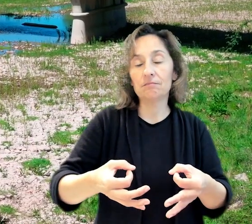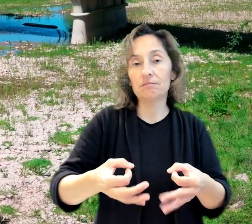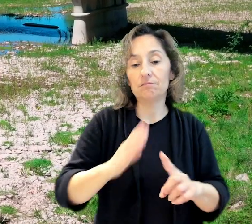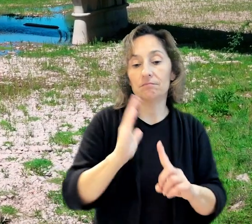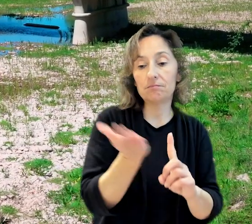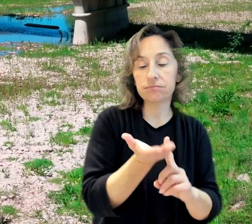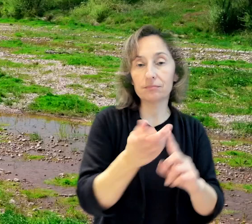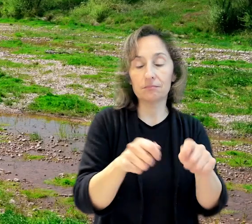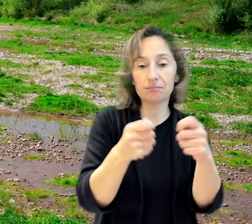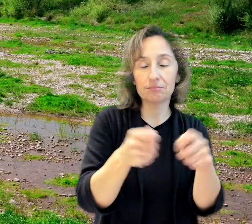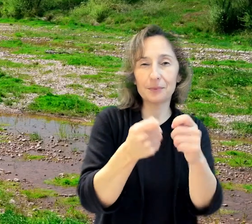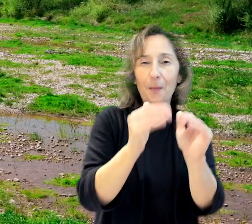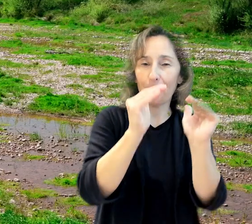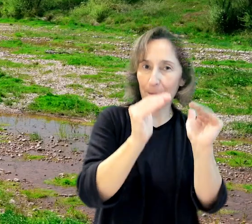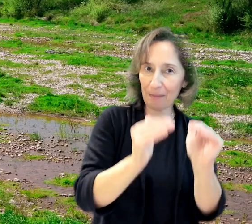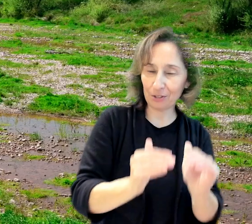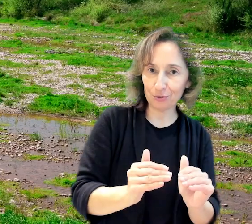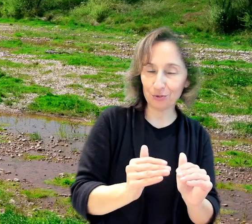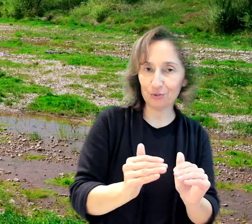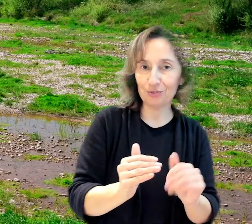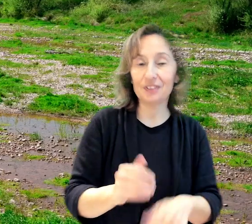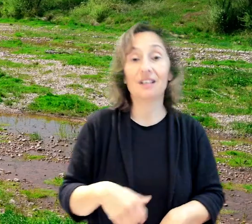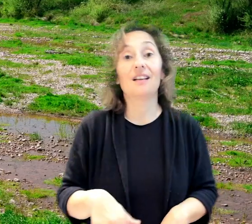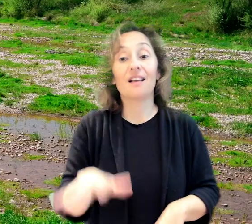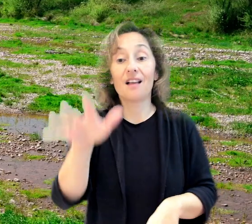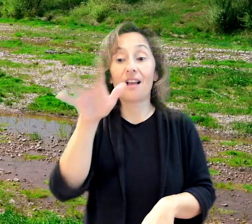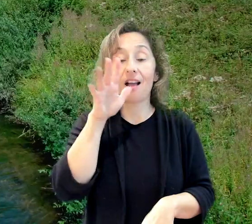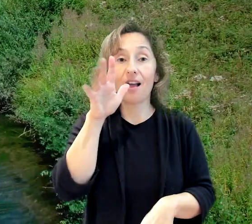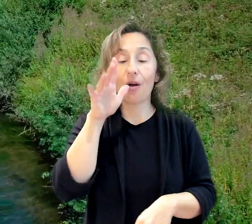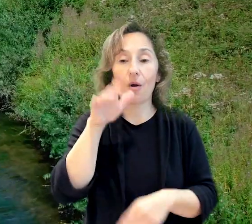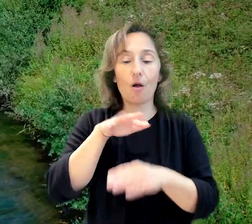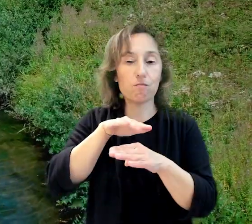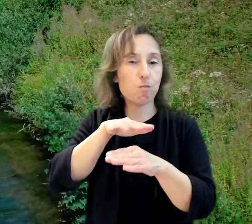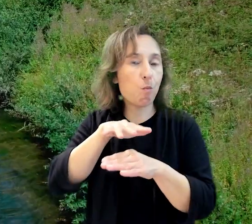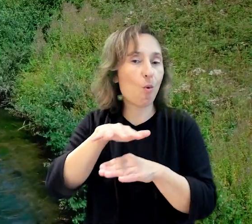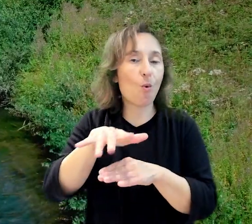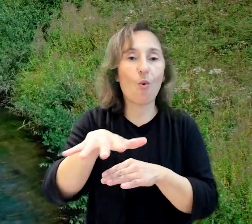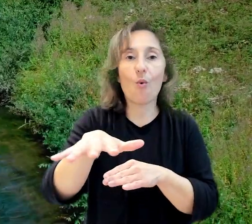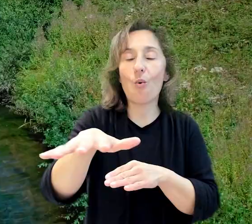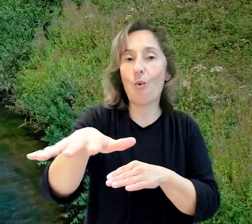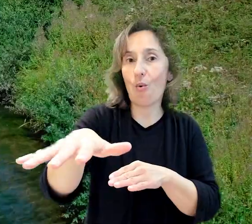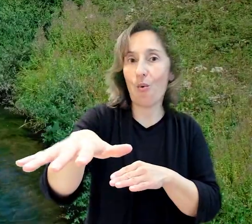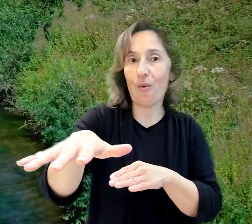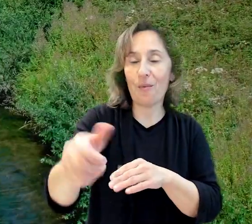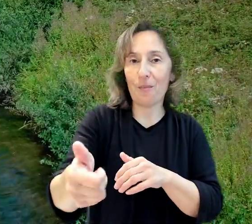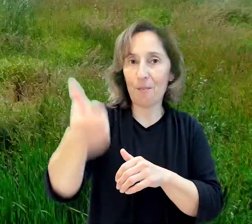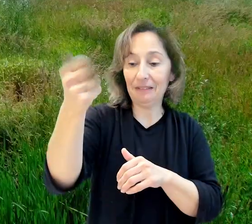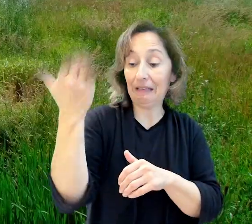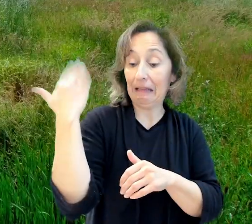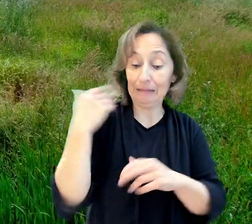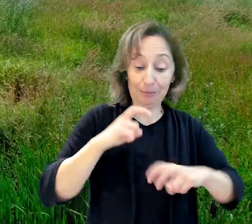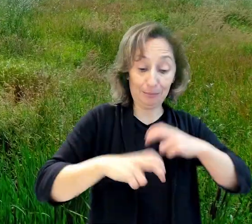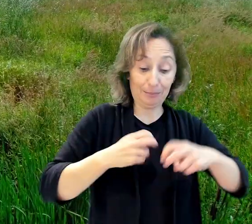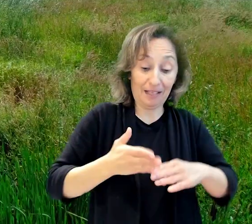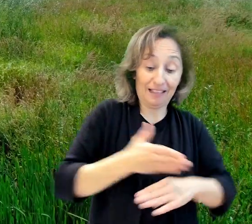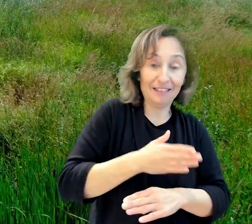y la disminución de afecciones y una garantía de influencia de caudales por el tramo urbano muy superior a la